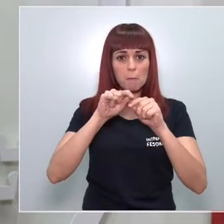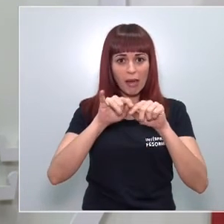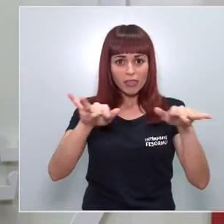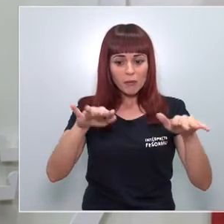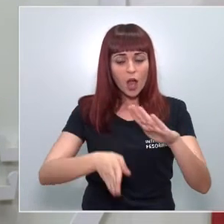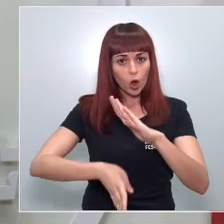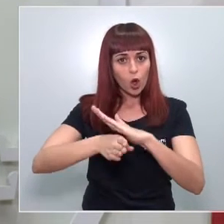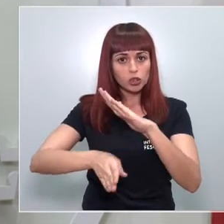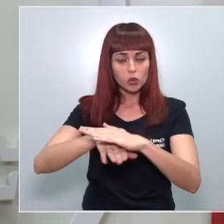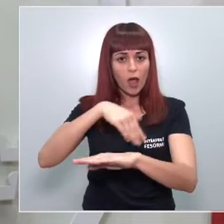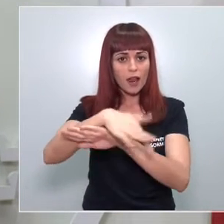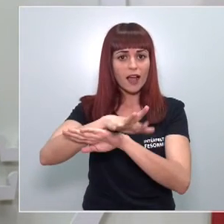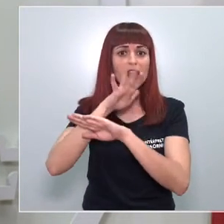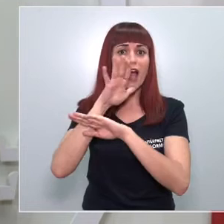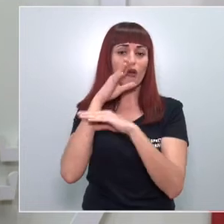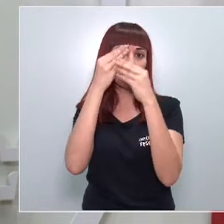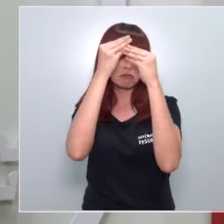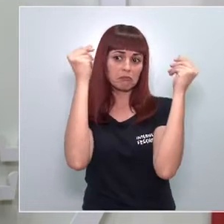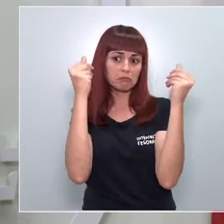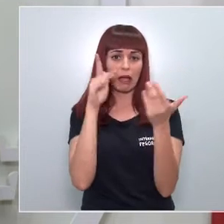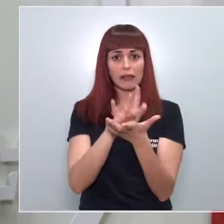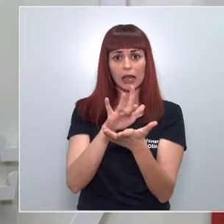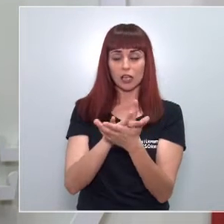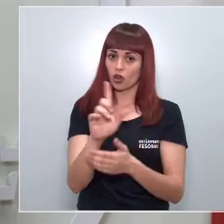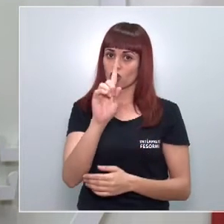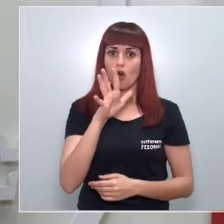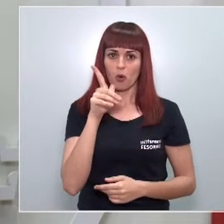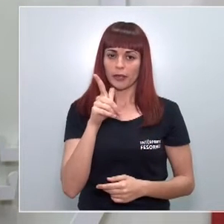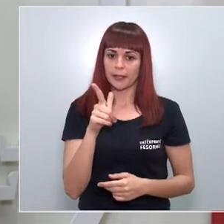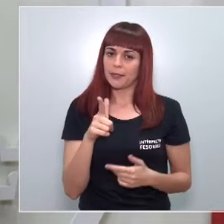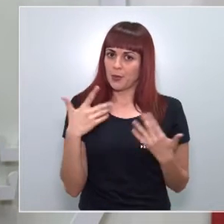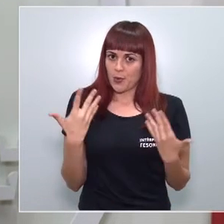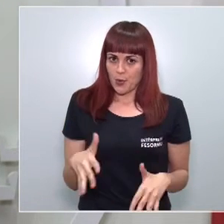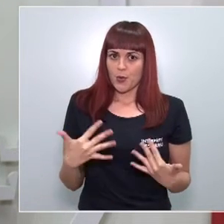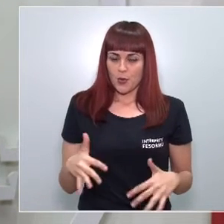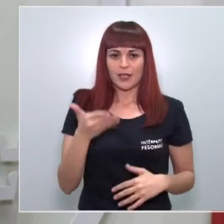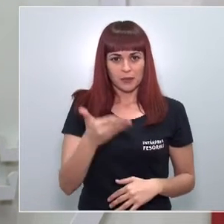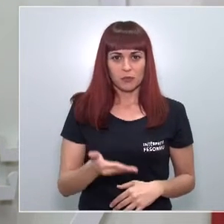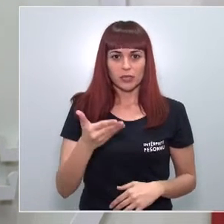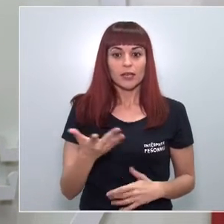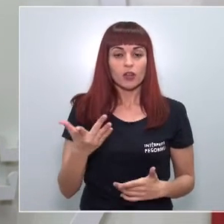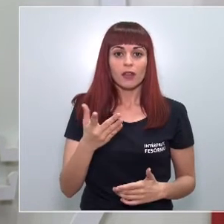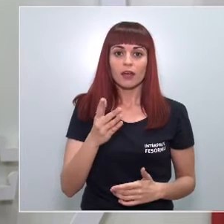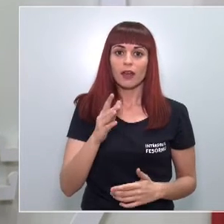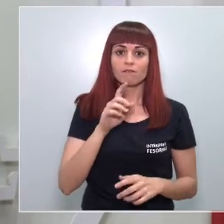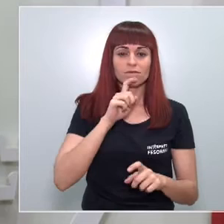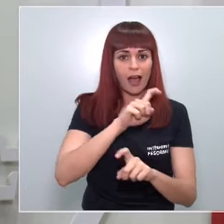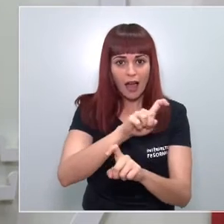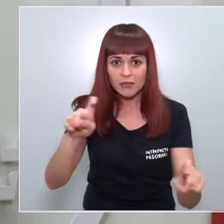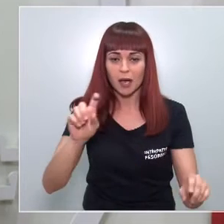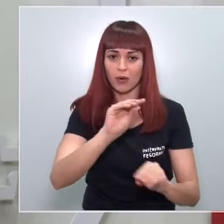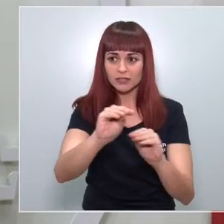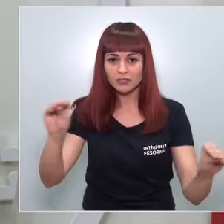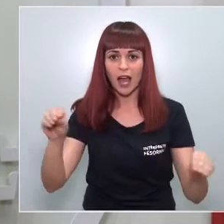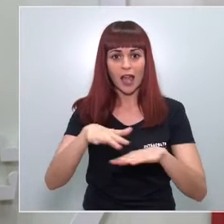la calle y no podemos relajarnos porque nos jugamos muchísimo. Por eso, volvemos a apelar a la concienciación